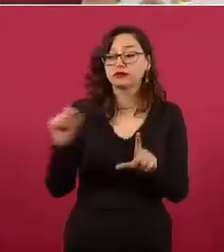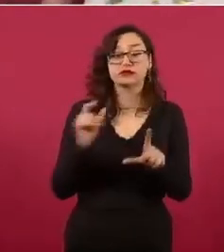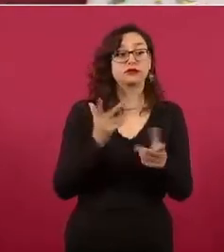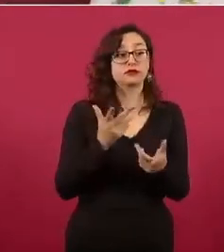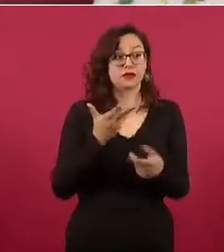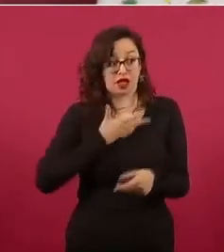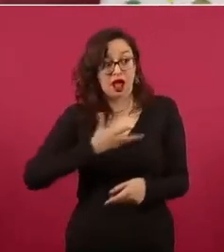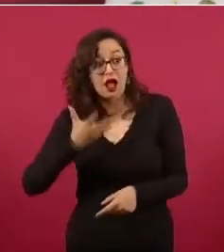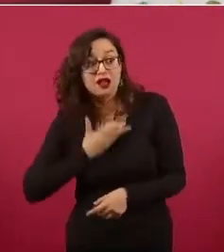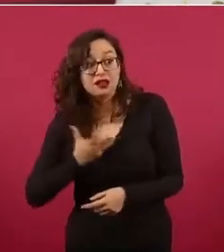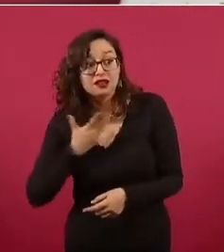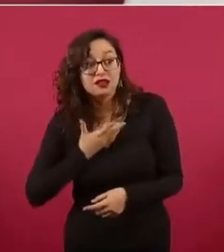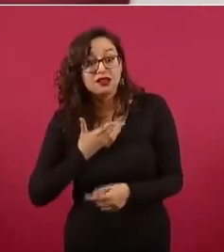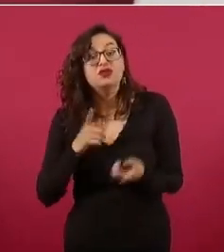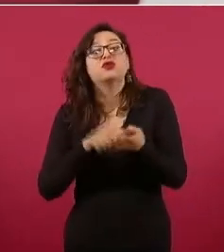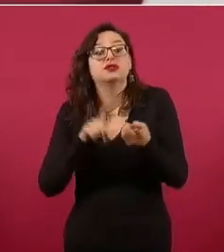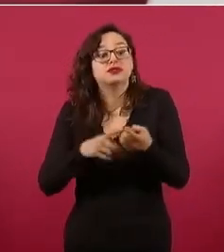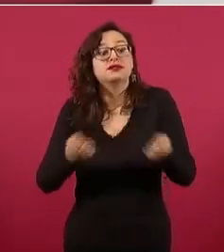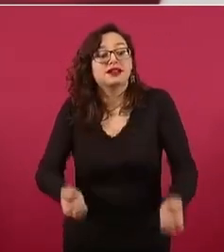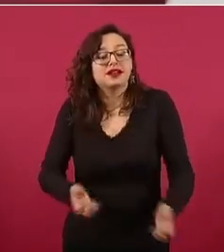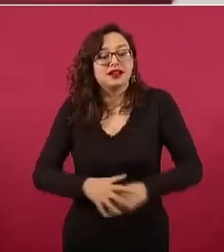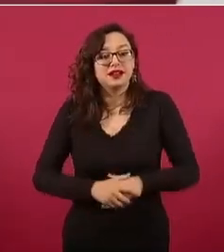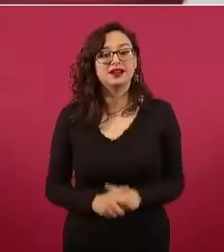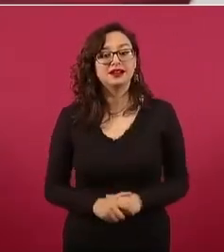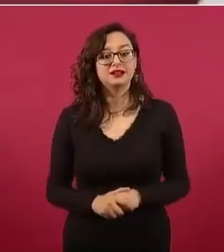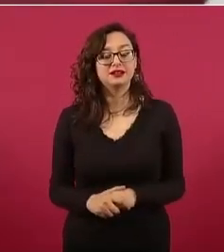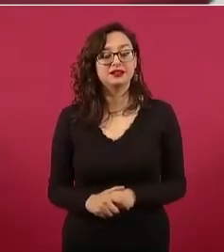públicos pero